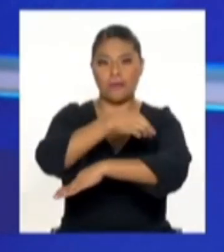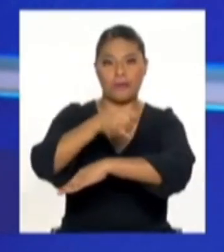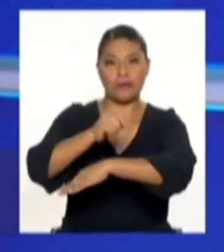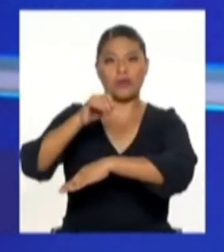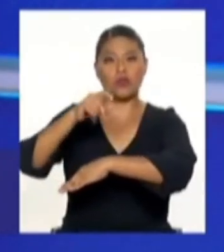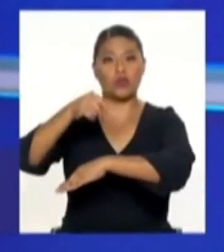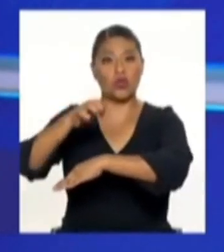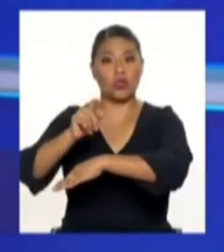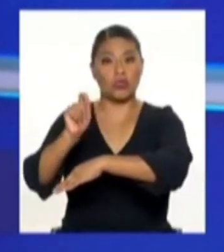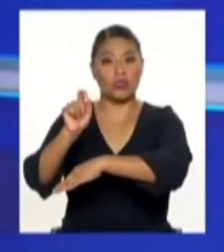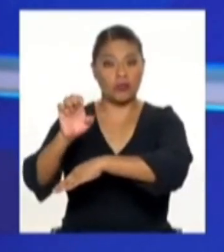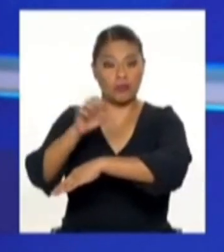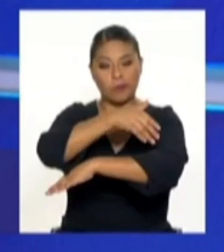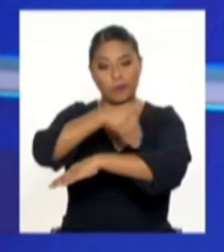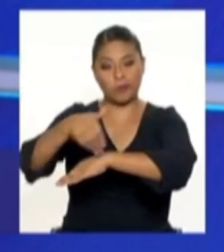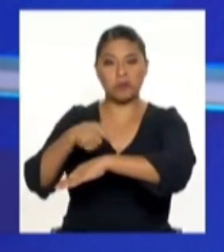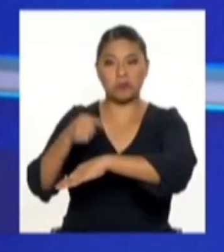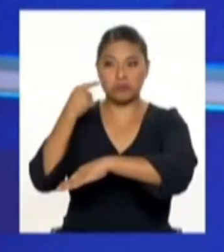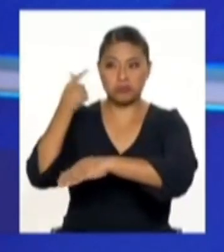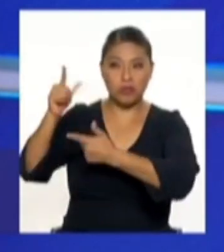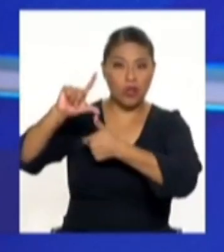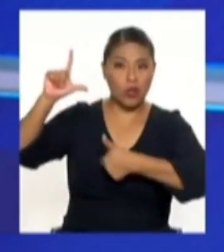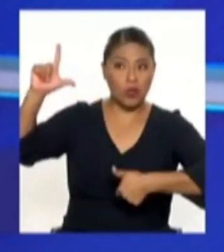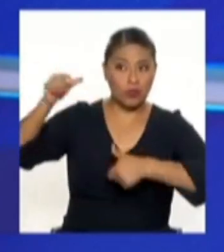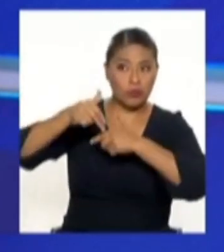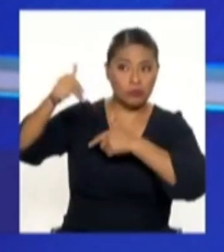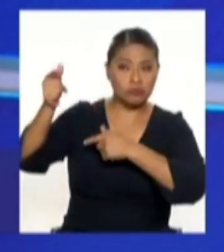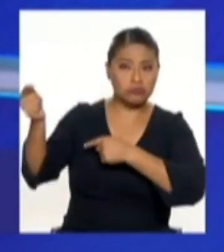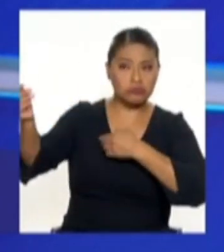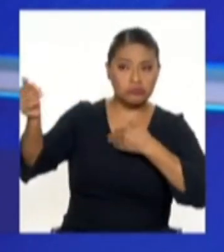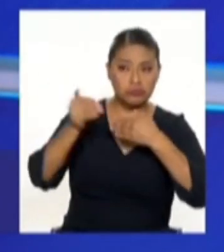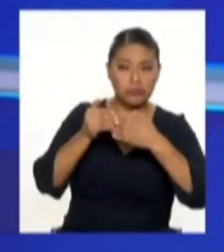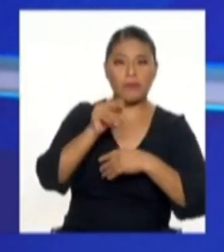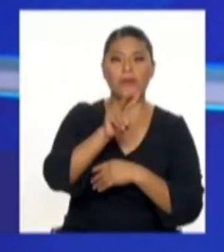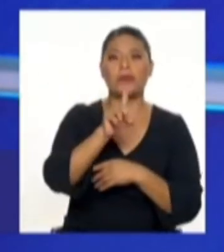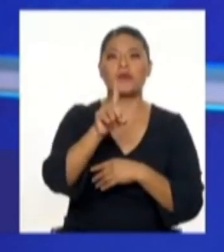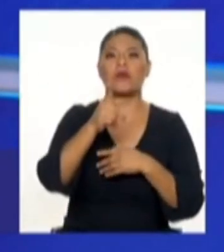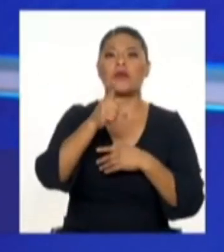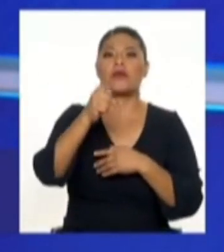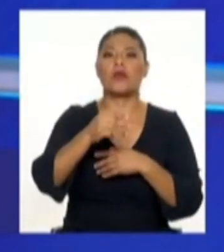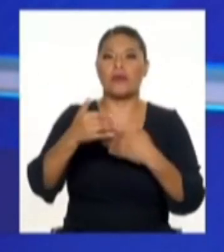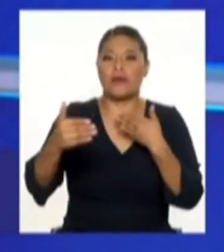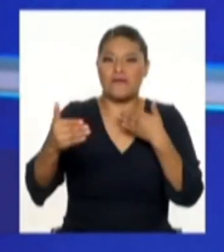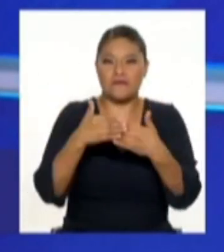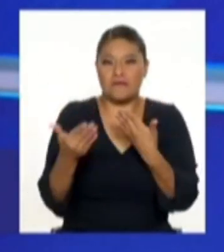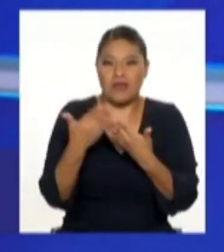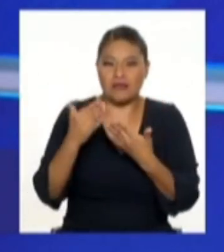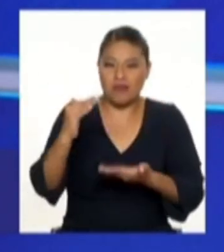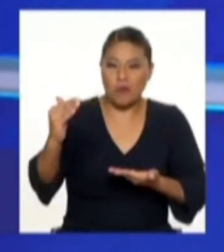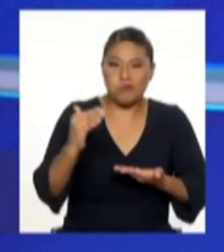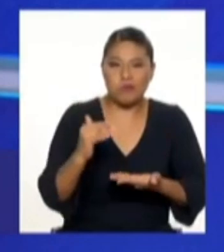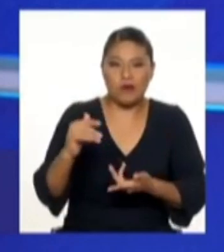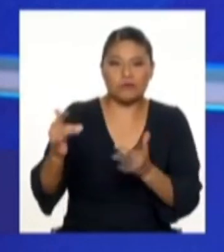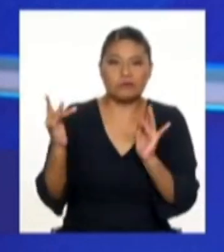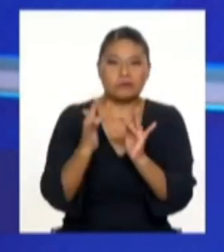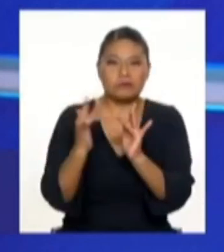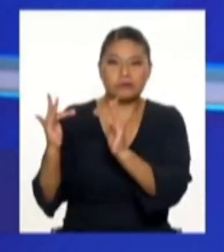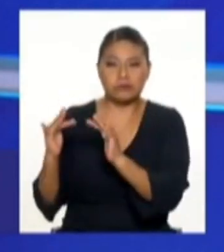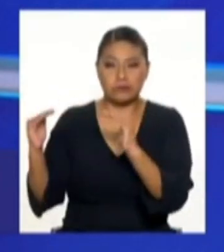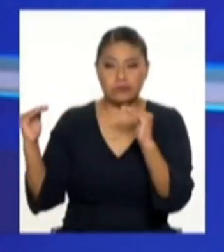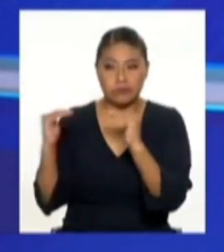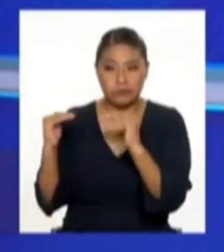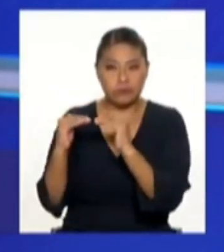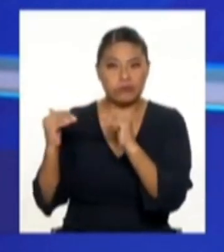cargamento incluso del Norte de la Libertad, que está cerquísima, solamente 21 kilómetros. Pero además nos conectamos directamente hasta